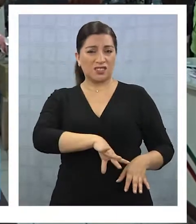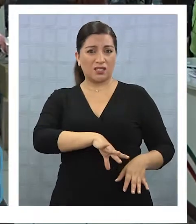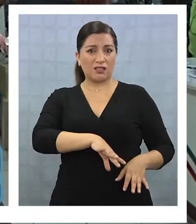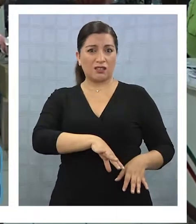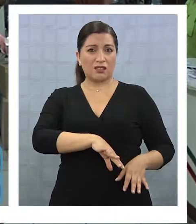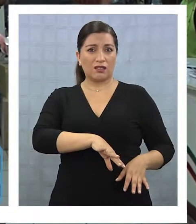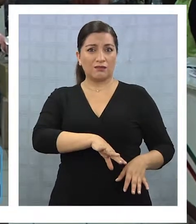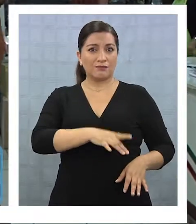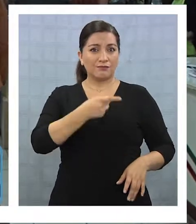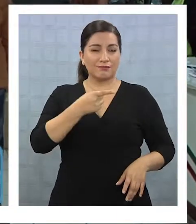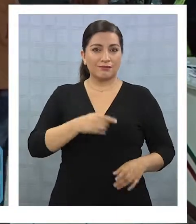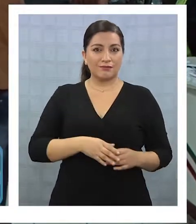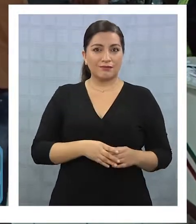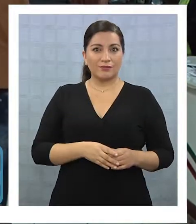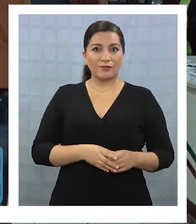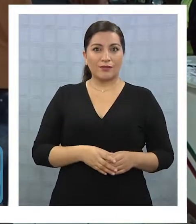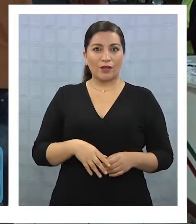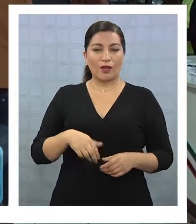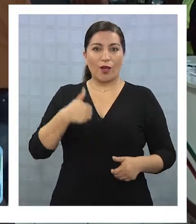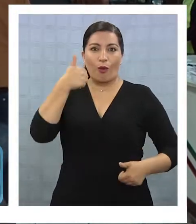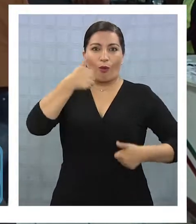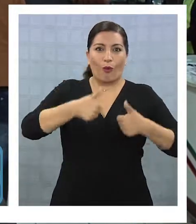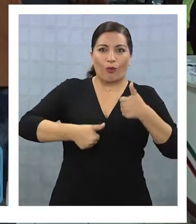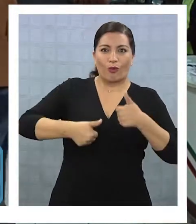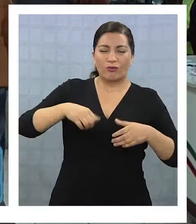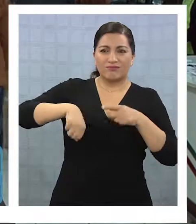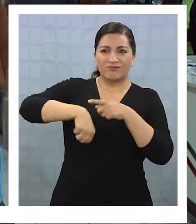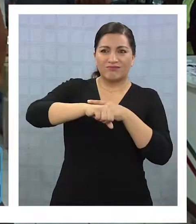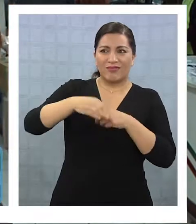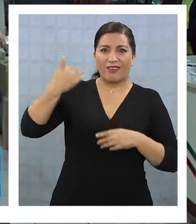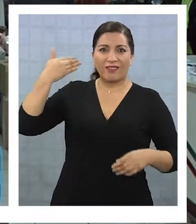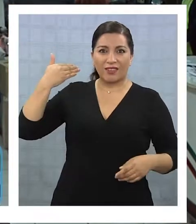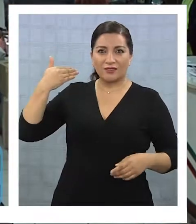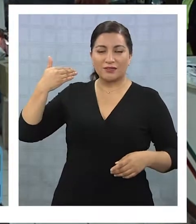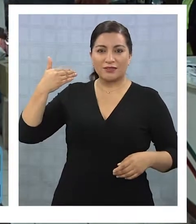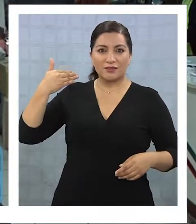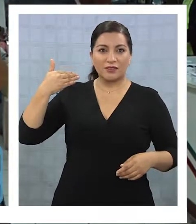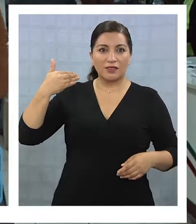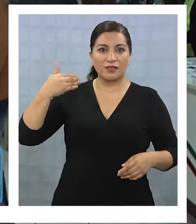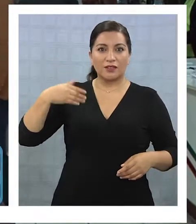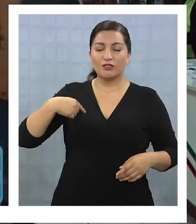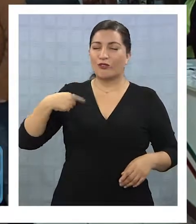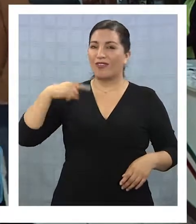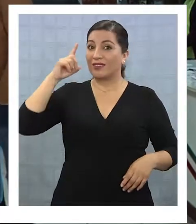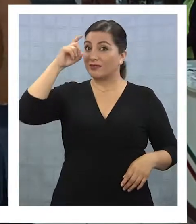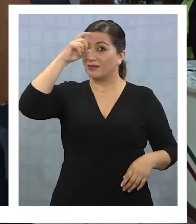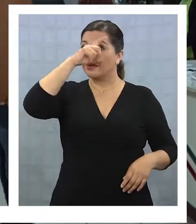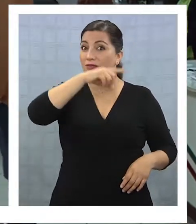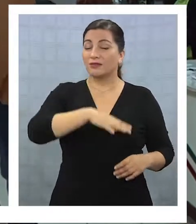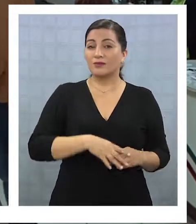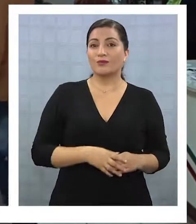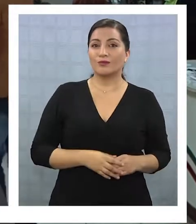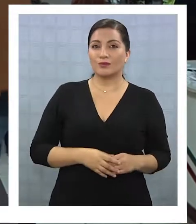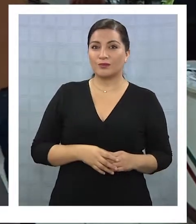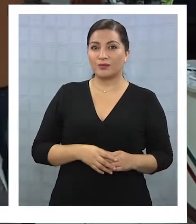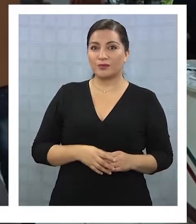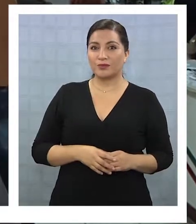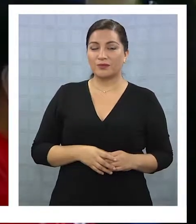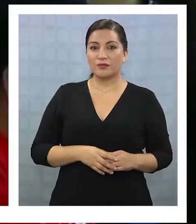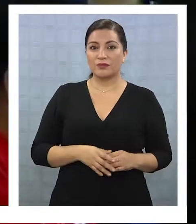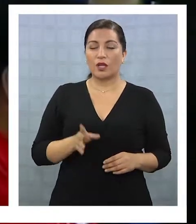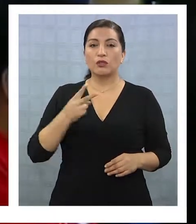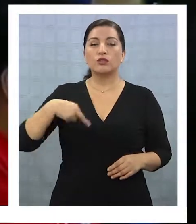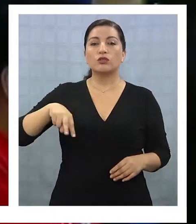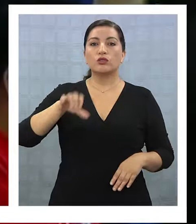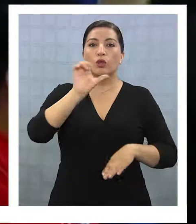Chile de los campeonatos anteriores y la situación, y se ve muy difícil porque nos